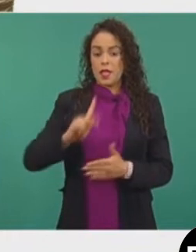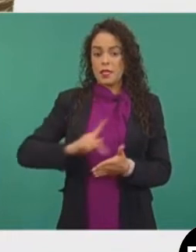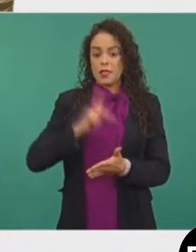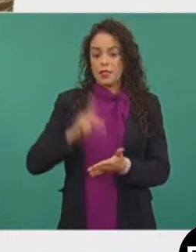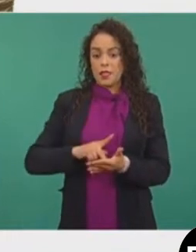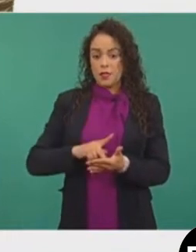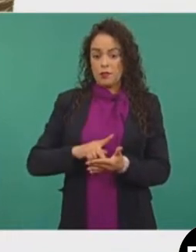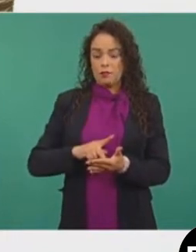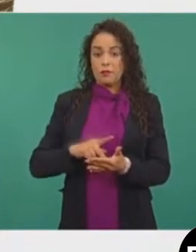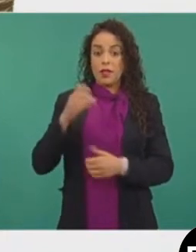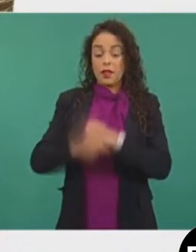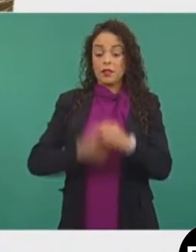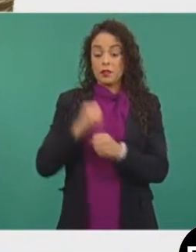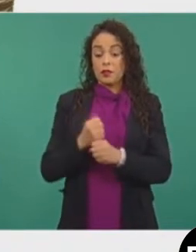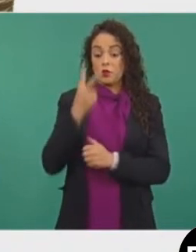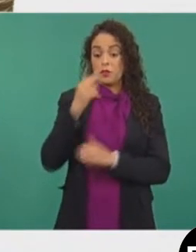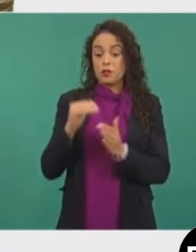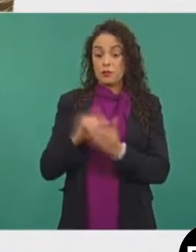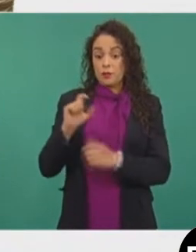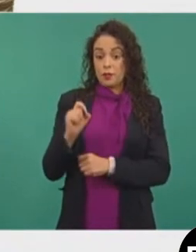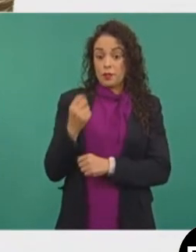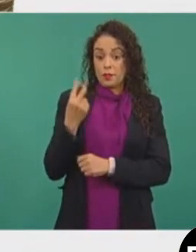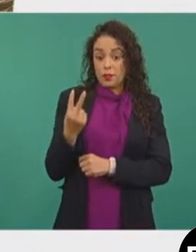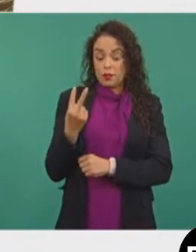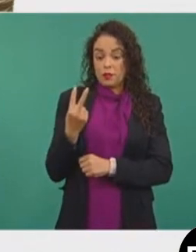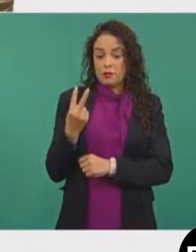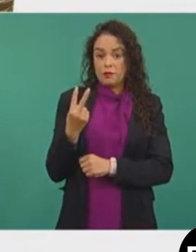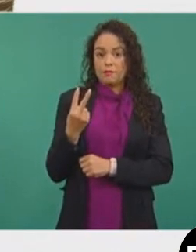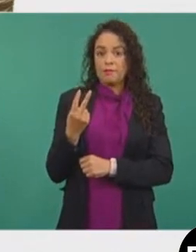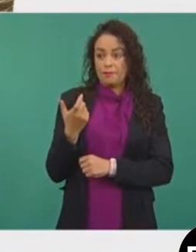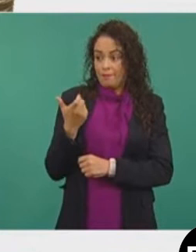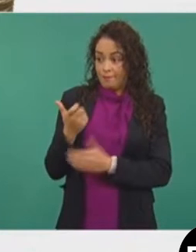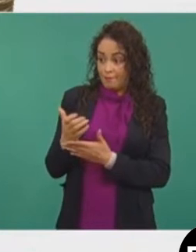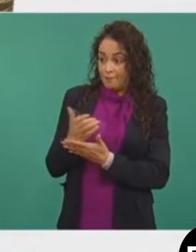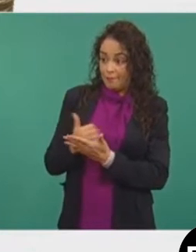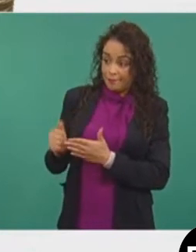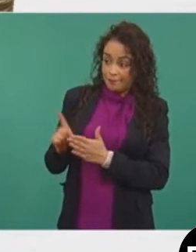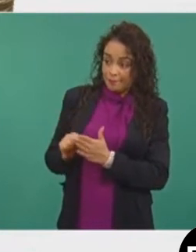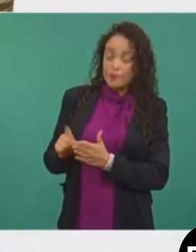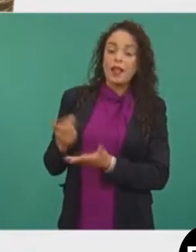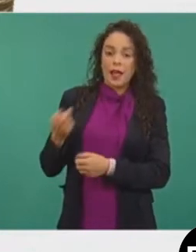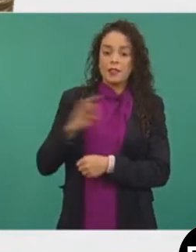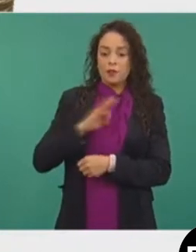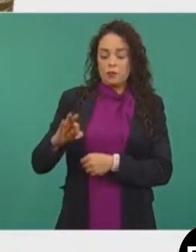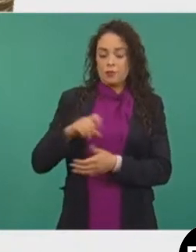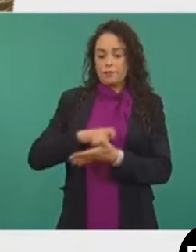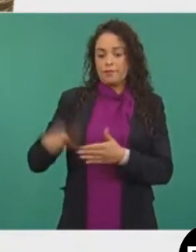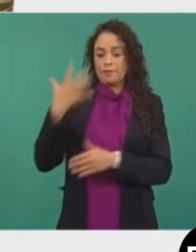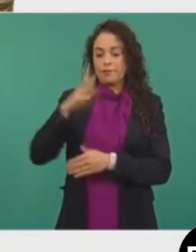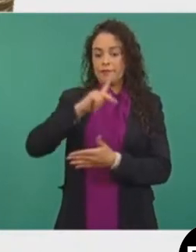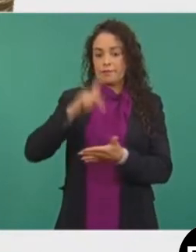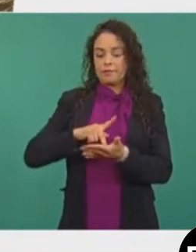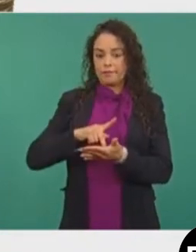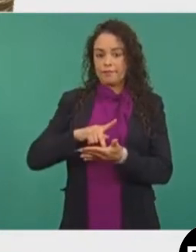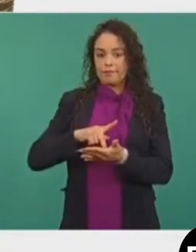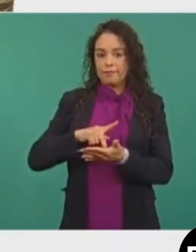2022 con el salario mínimo para adquirir 10 kilos de tortilla. Si lo comparamos con